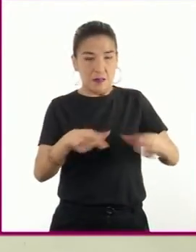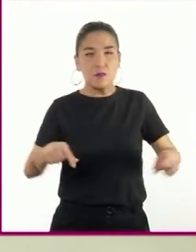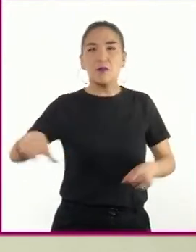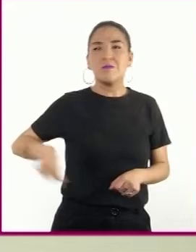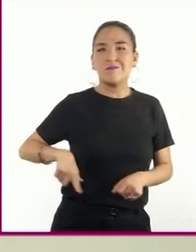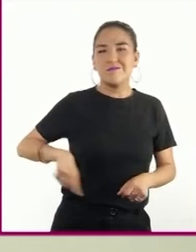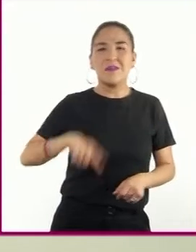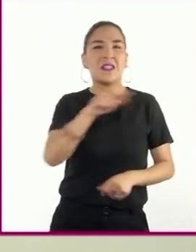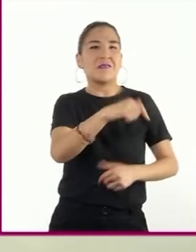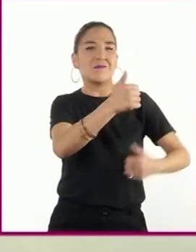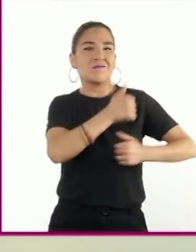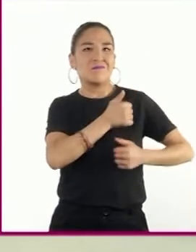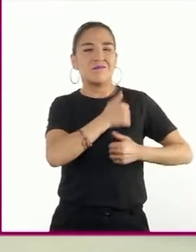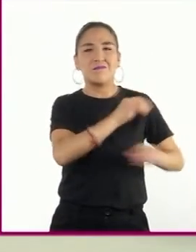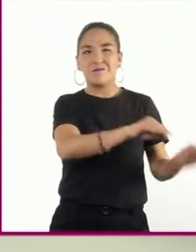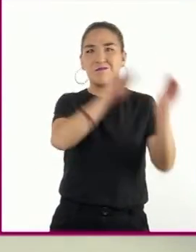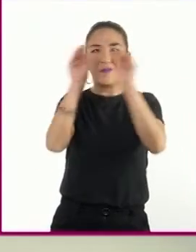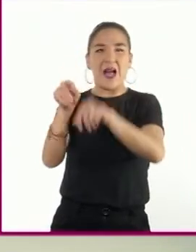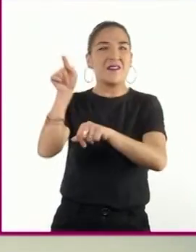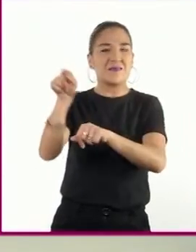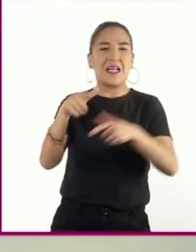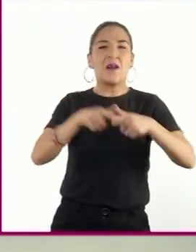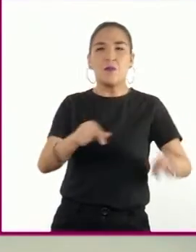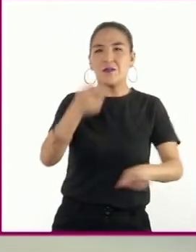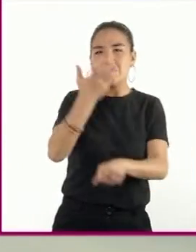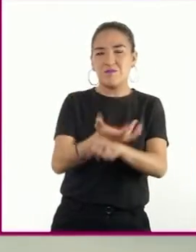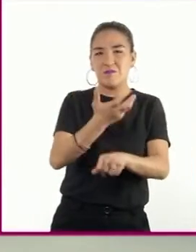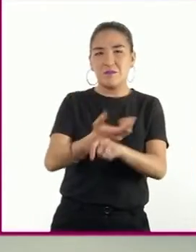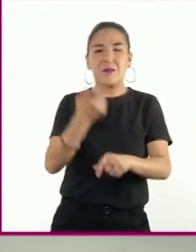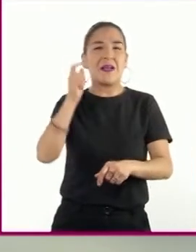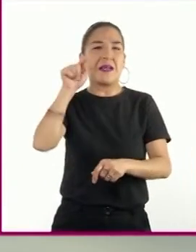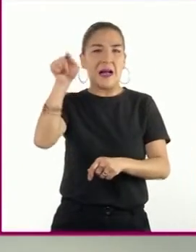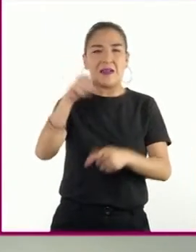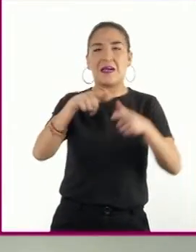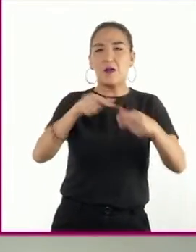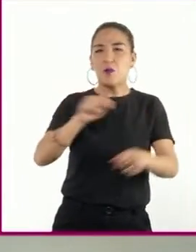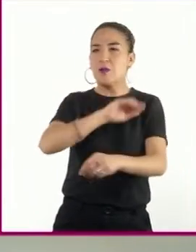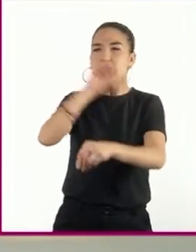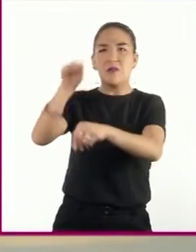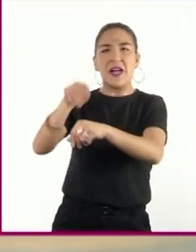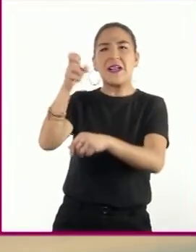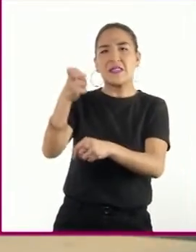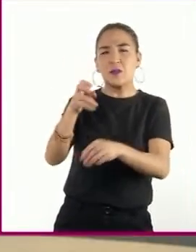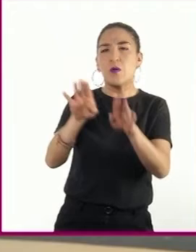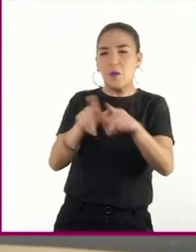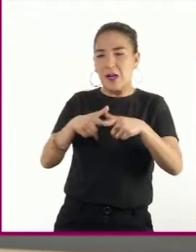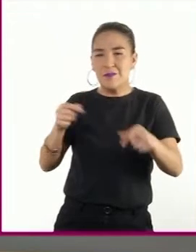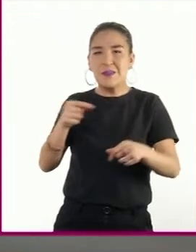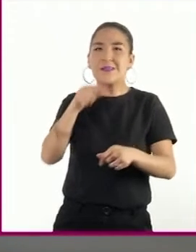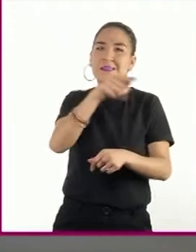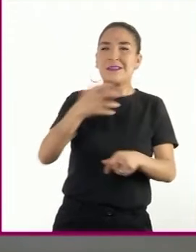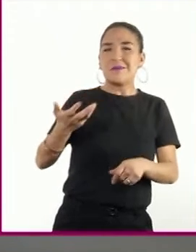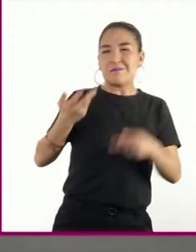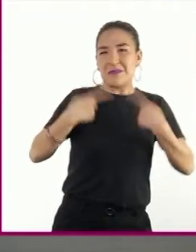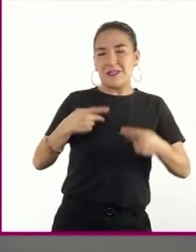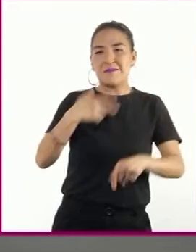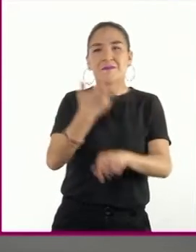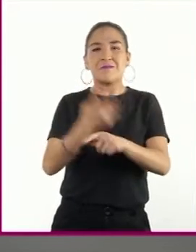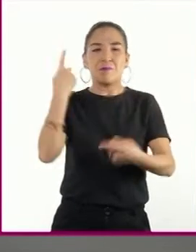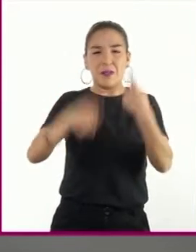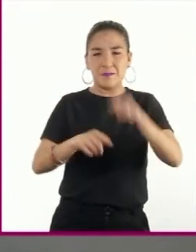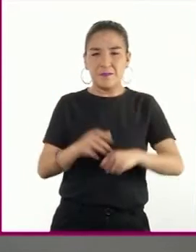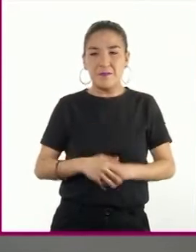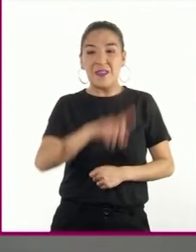militares estadounidenses. Al concluir el conflicto, los líderes fascistas sobrevivientes fueron juzgados por